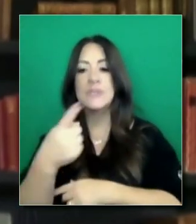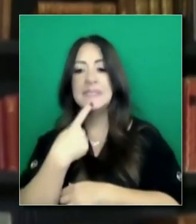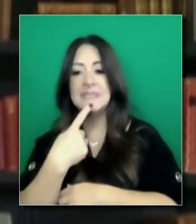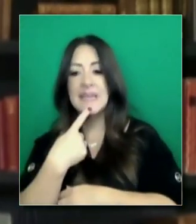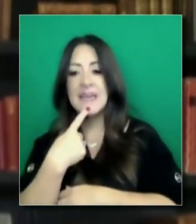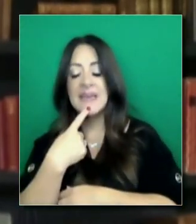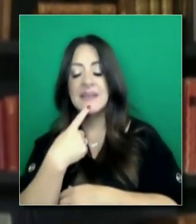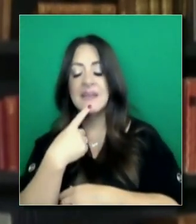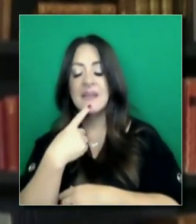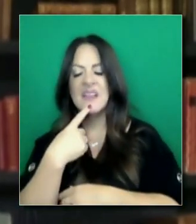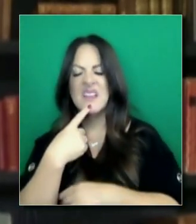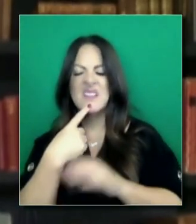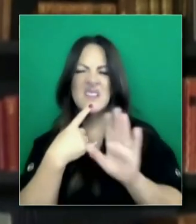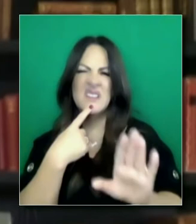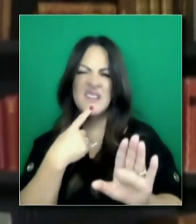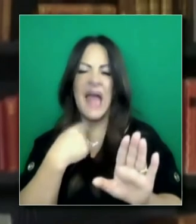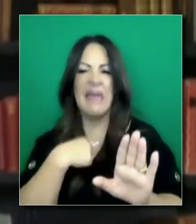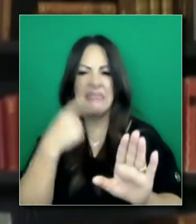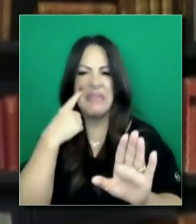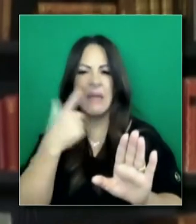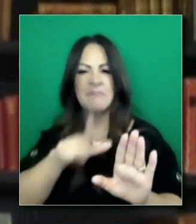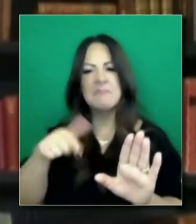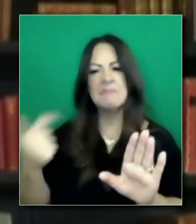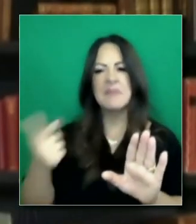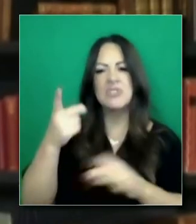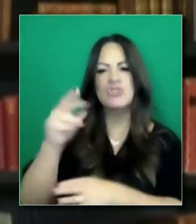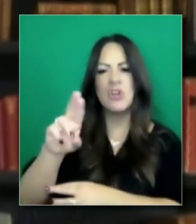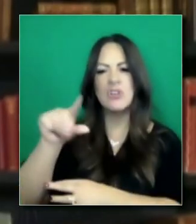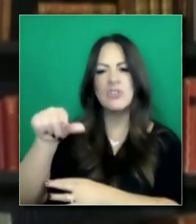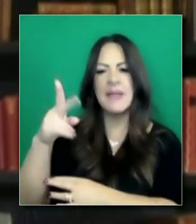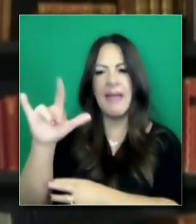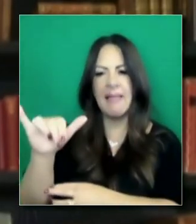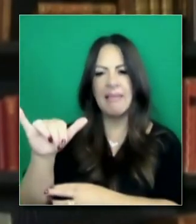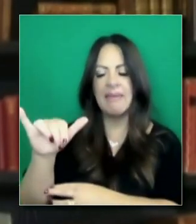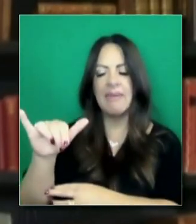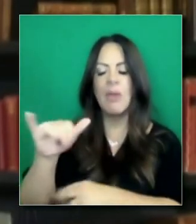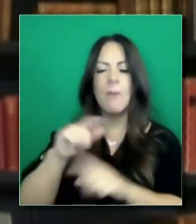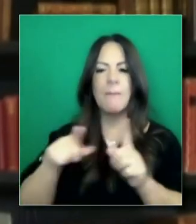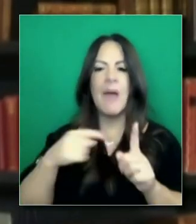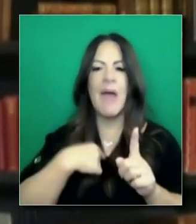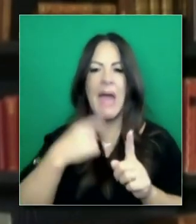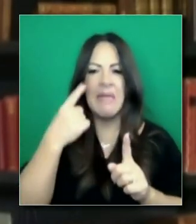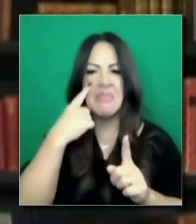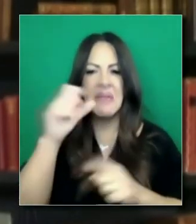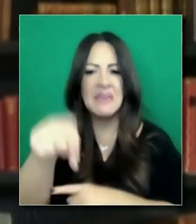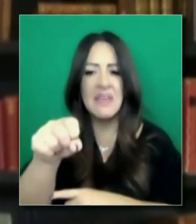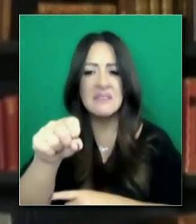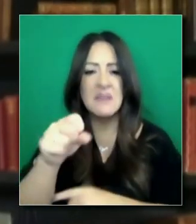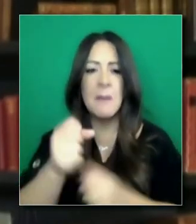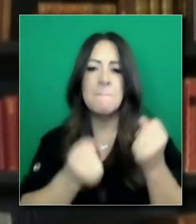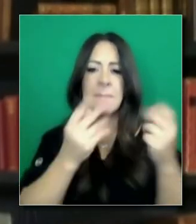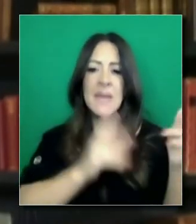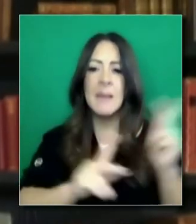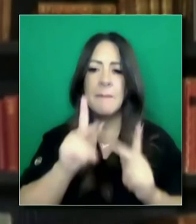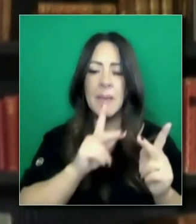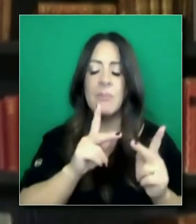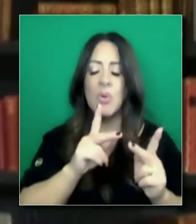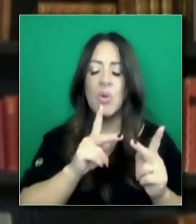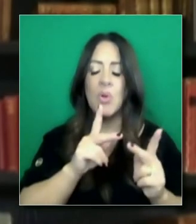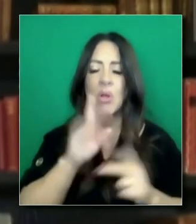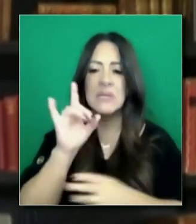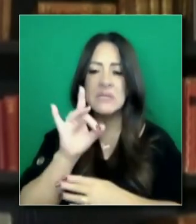pregunta, permitiré que el doctor Gali haga la respuesta, diga la respuesta, pero para mí, sí. La gente sí lo ha tomado